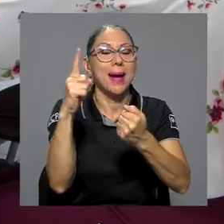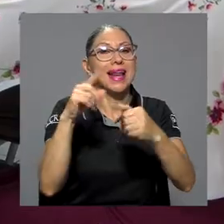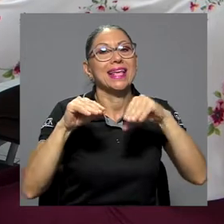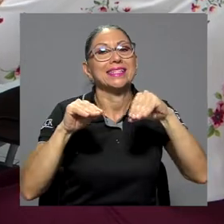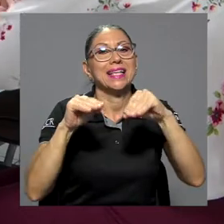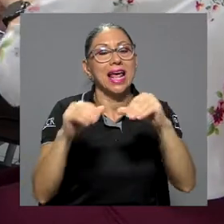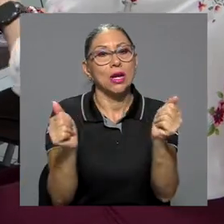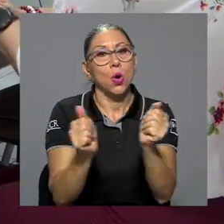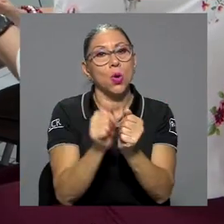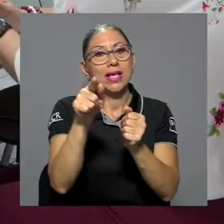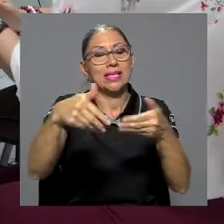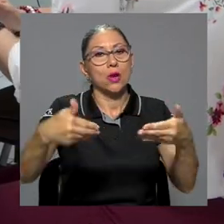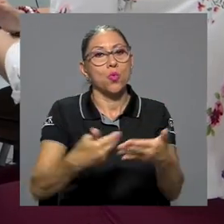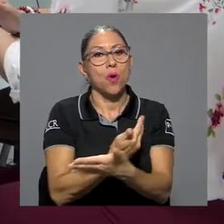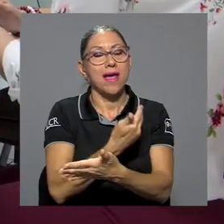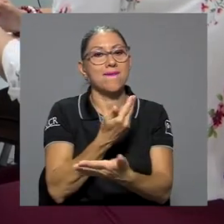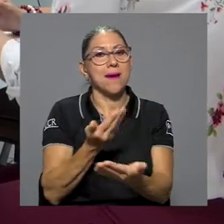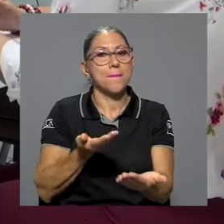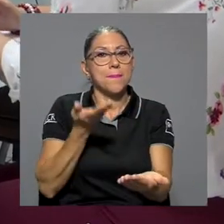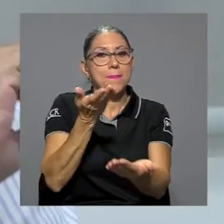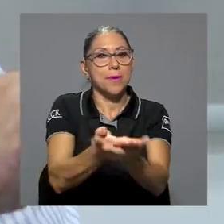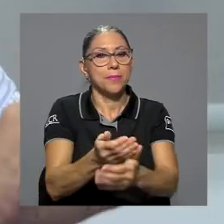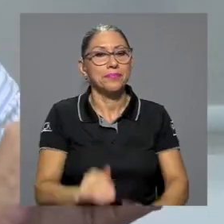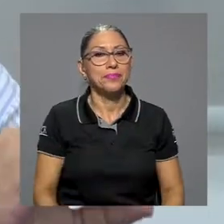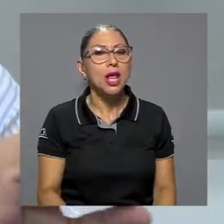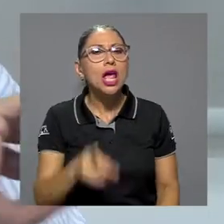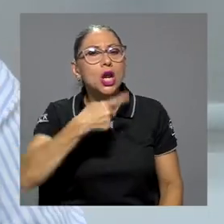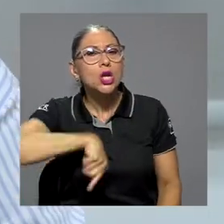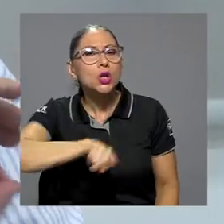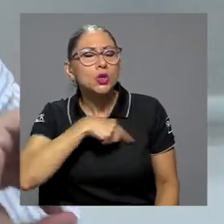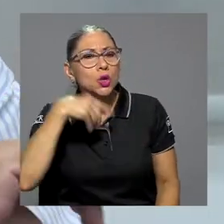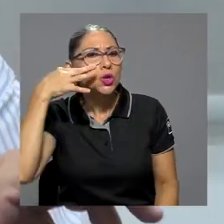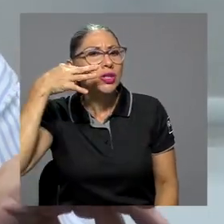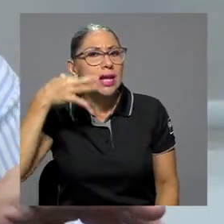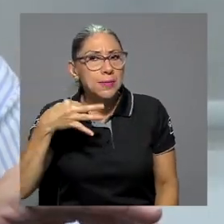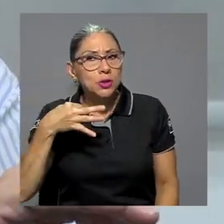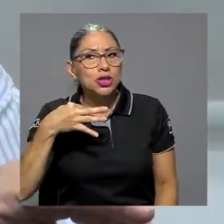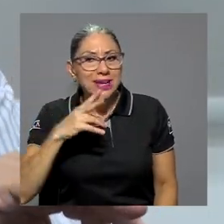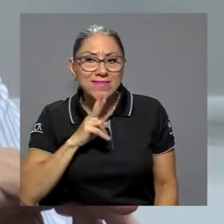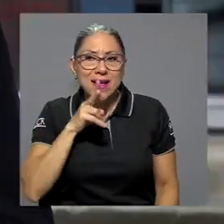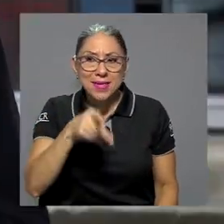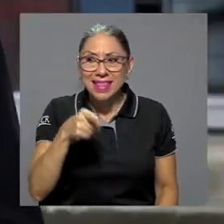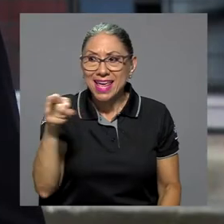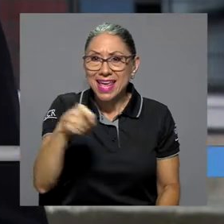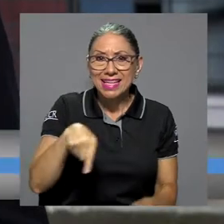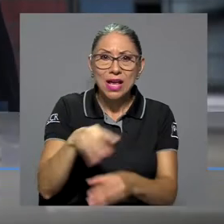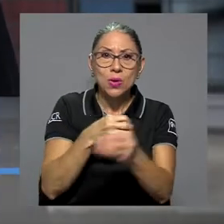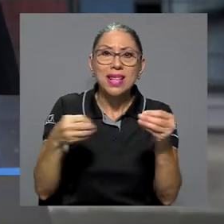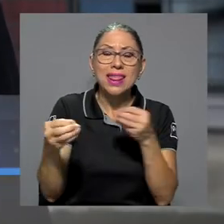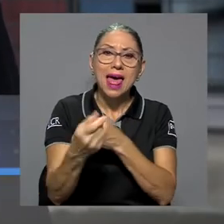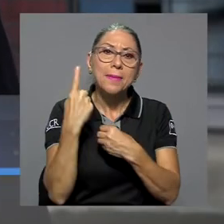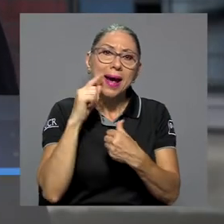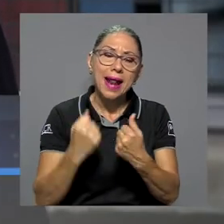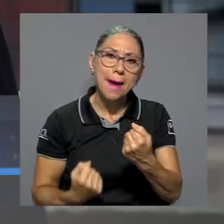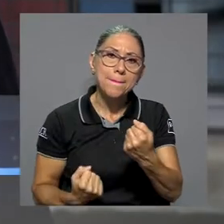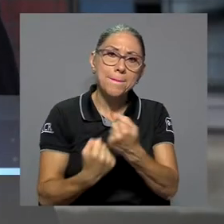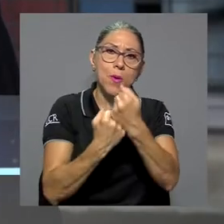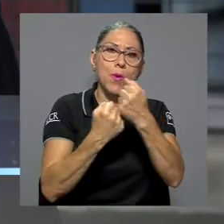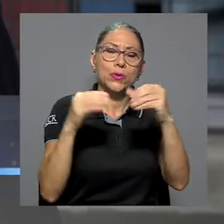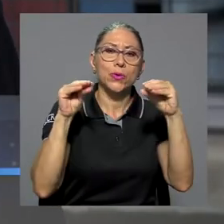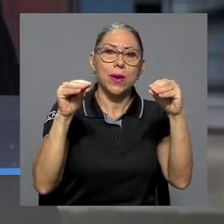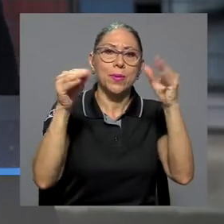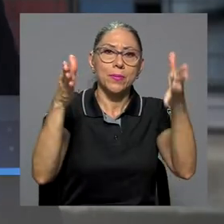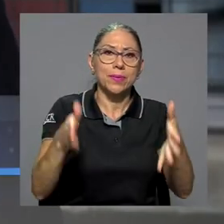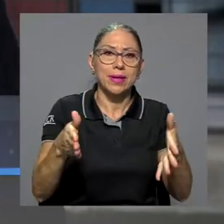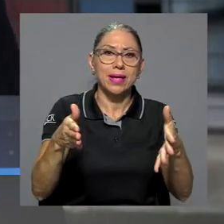dinámicas. Nosotros creemos, más bien porque la unidad está destinada al apoyo al personal docente, que